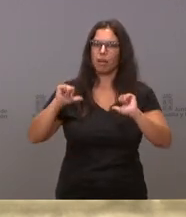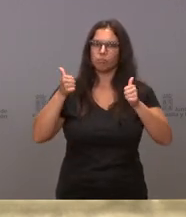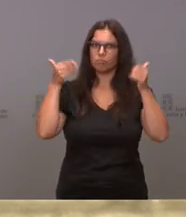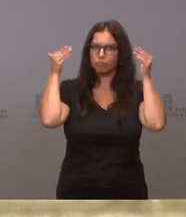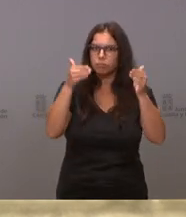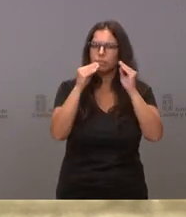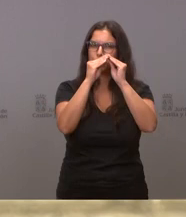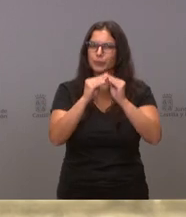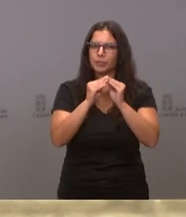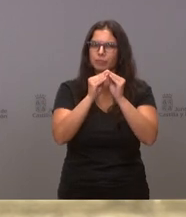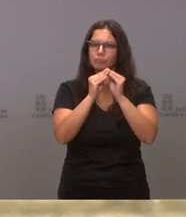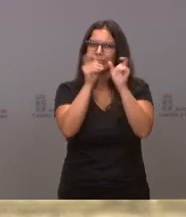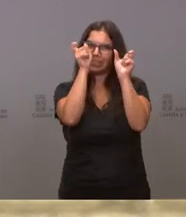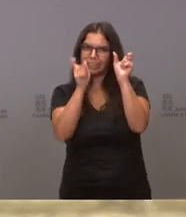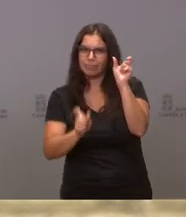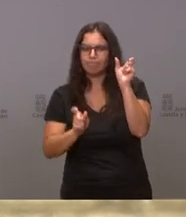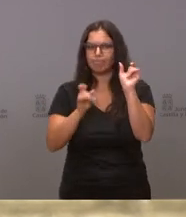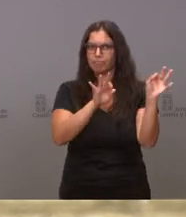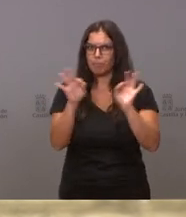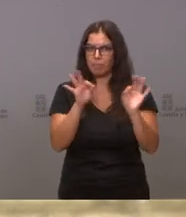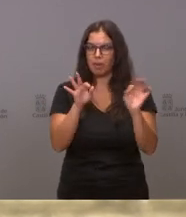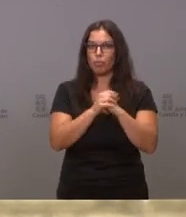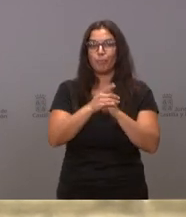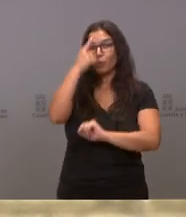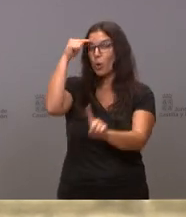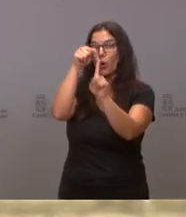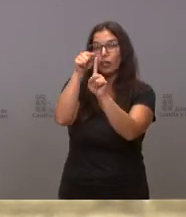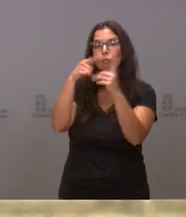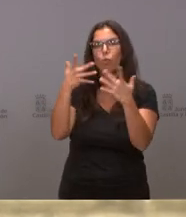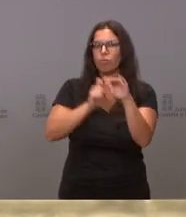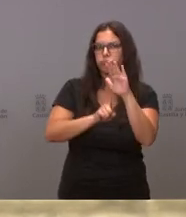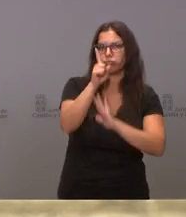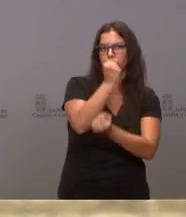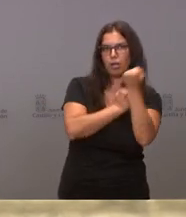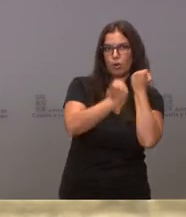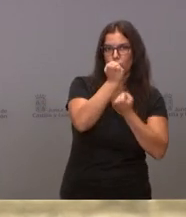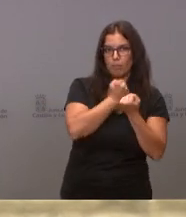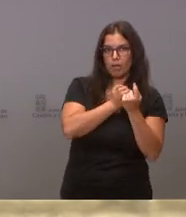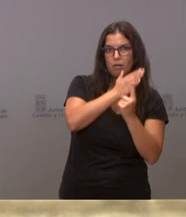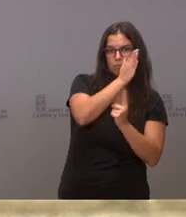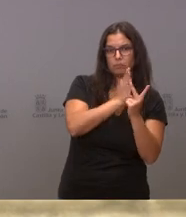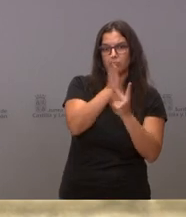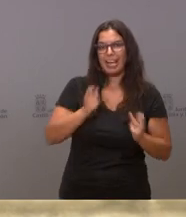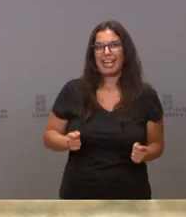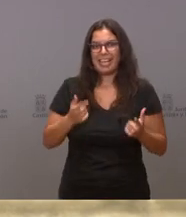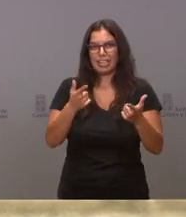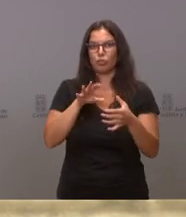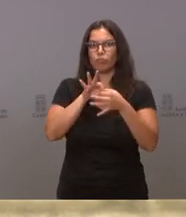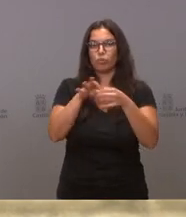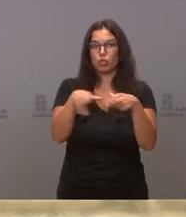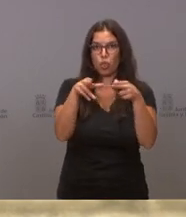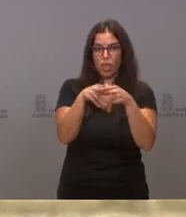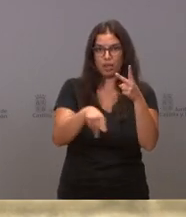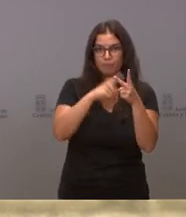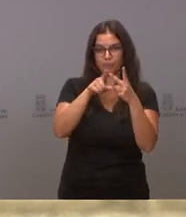presupuestos. Nuestro objetivo, la recuperación económica, por un lado. El gasto social, por otro. El